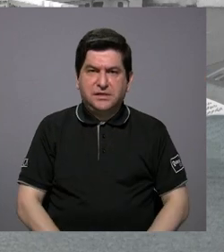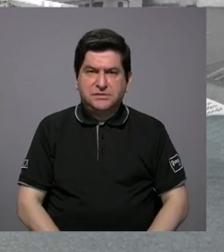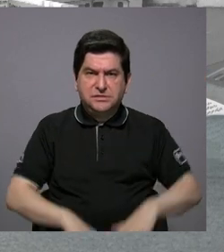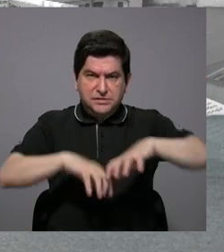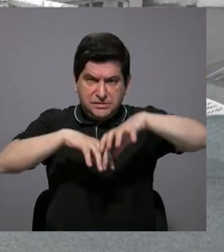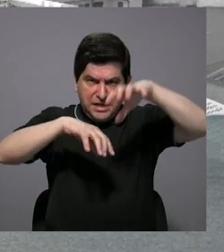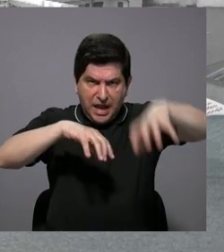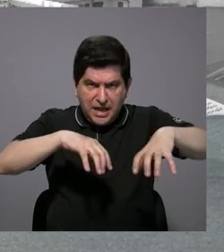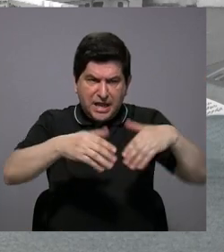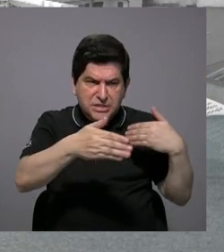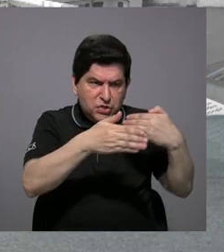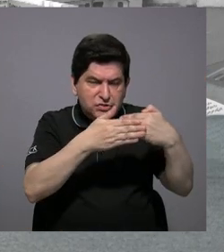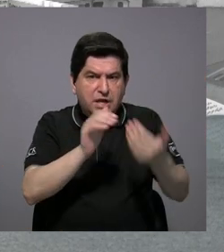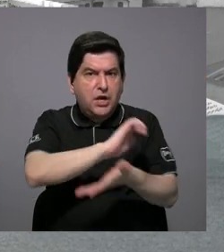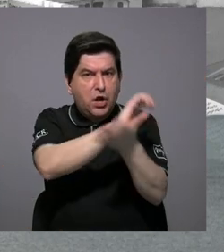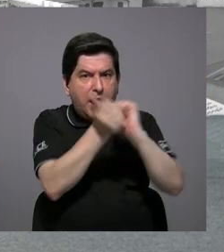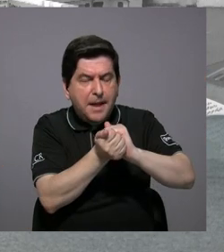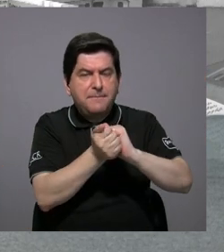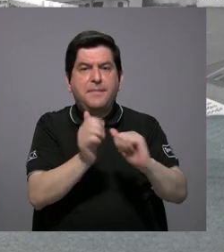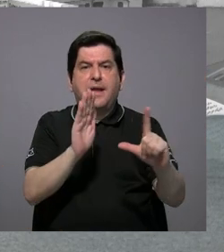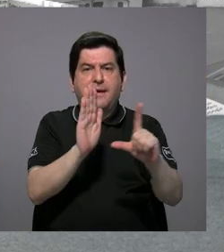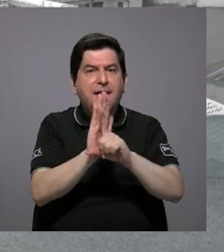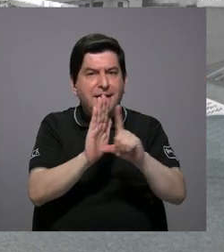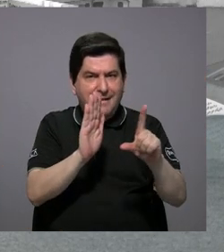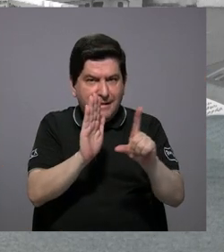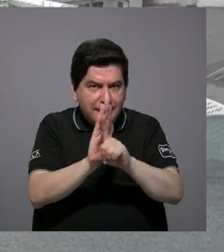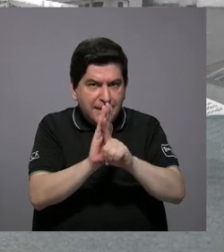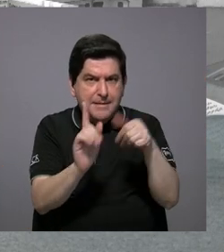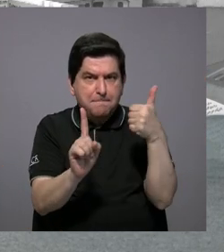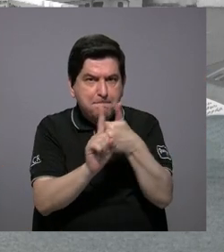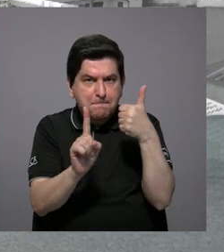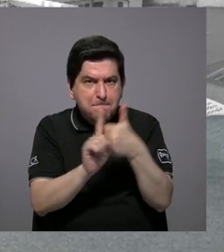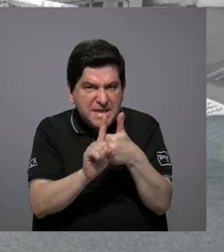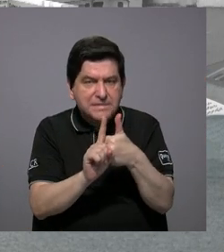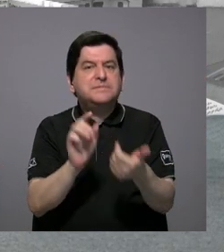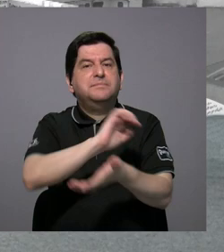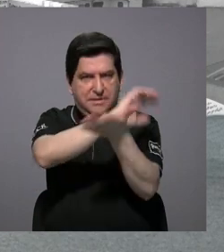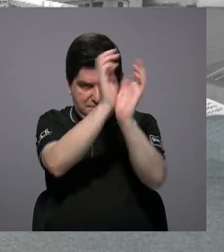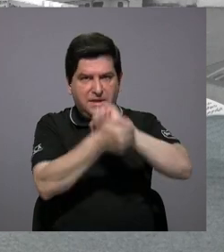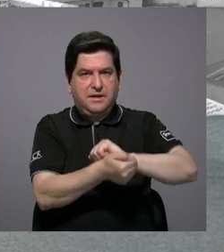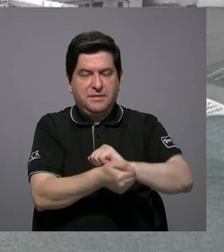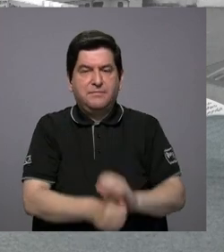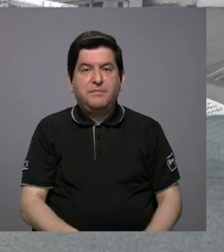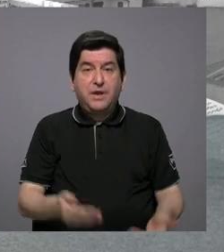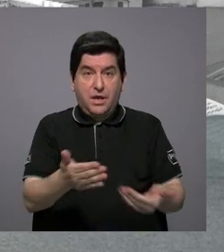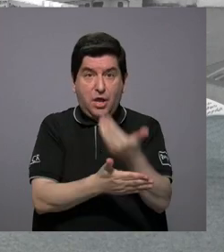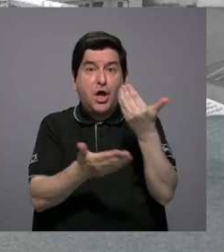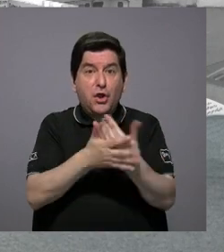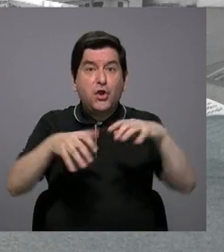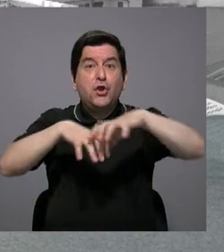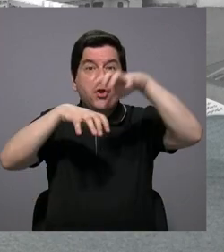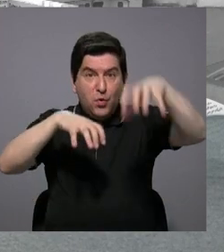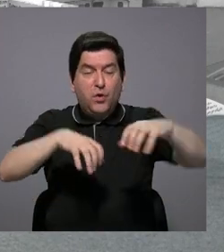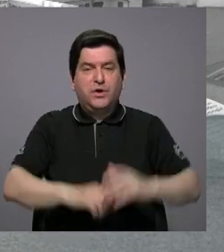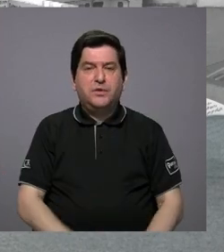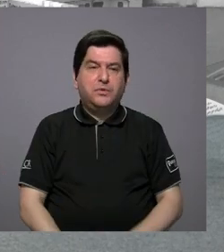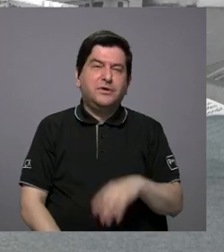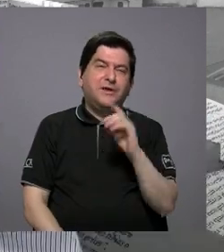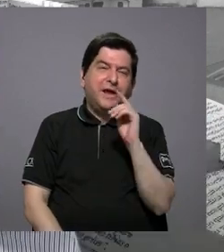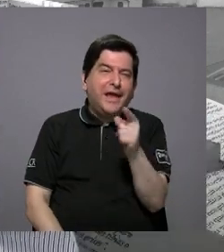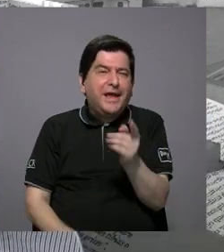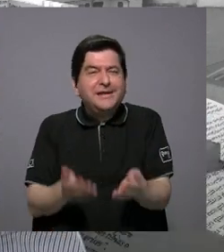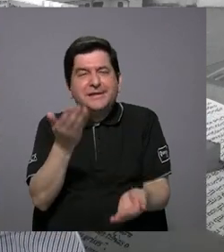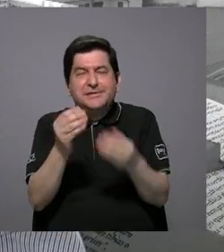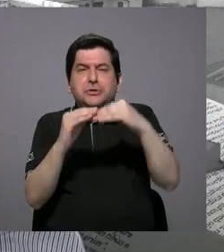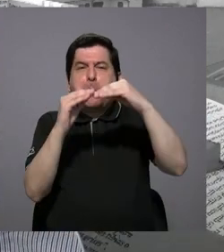cantones cercanos cambian, la legislación alrededor cambia. Hay nuevos cantones. Bueno, eso, digamos,